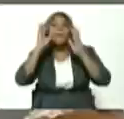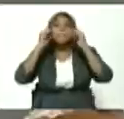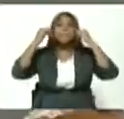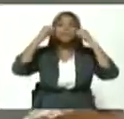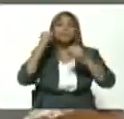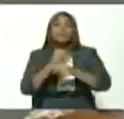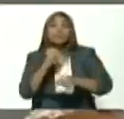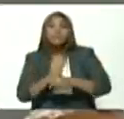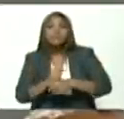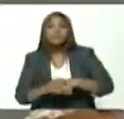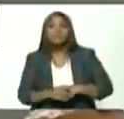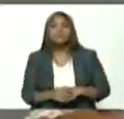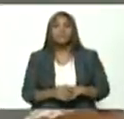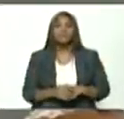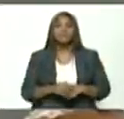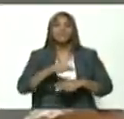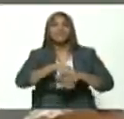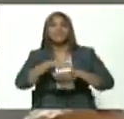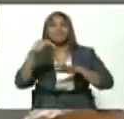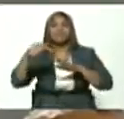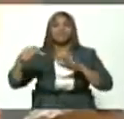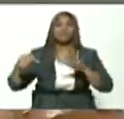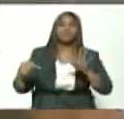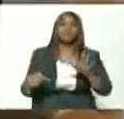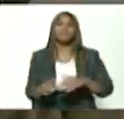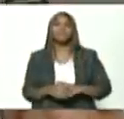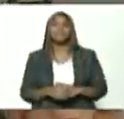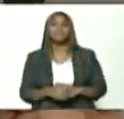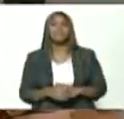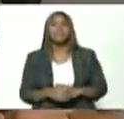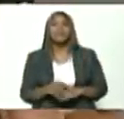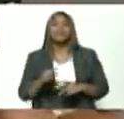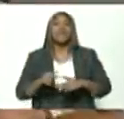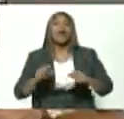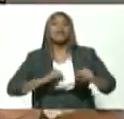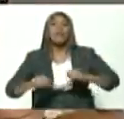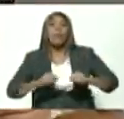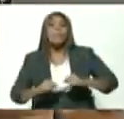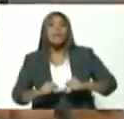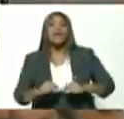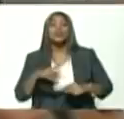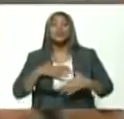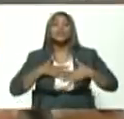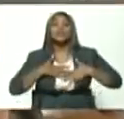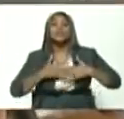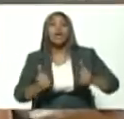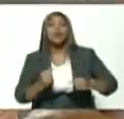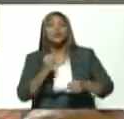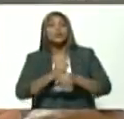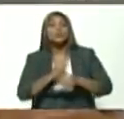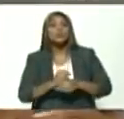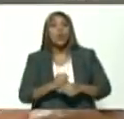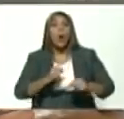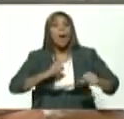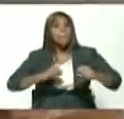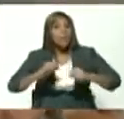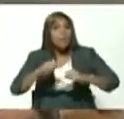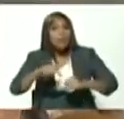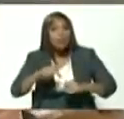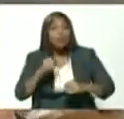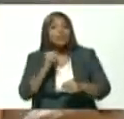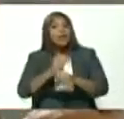en el frente incluso de lo que tiene que ver con los activistas en salud ocupacional porque el movimiento el movimiento de trabajadores